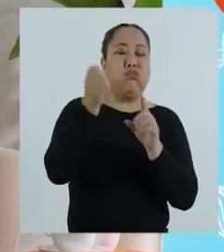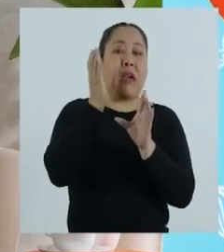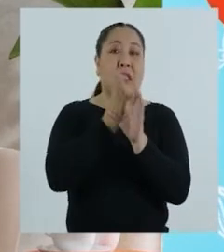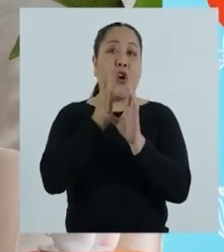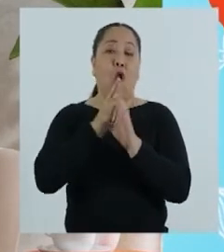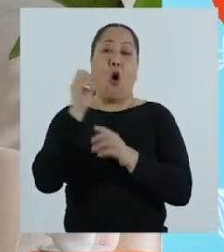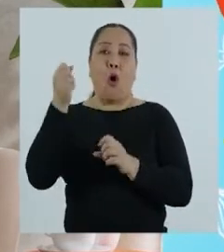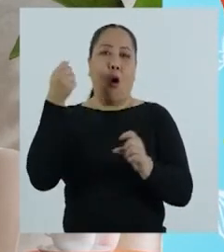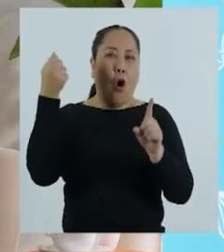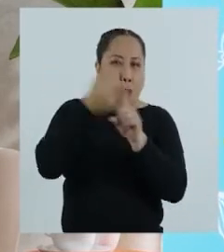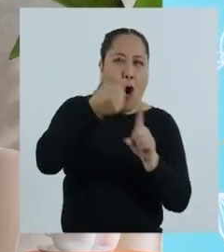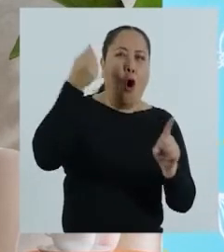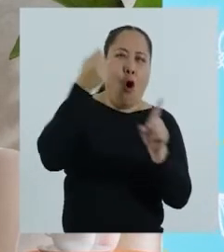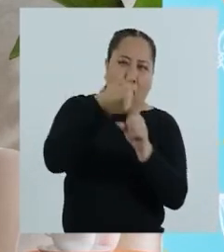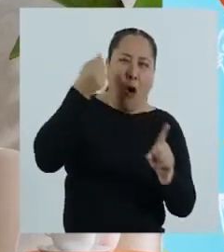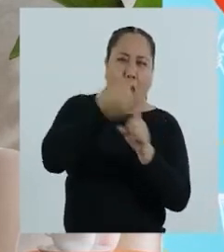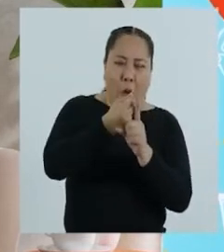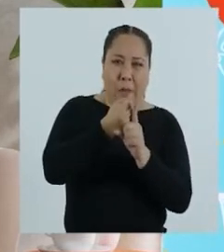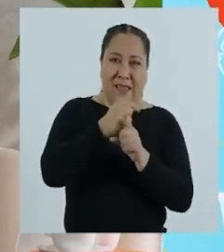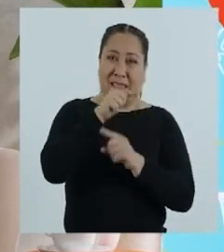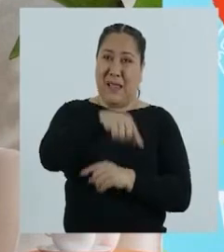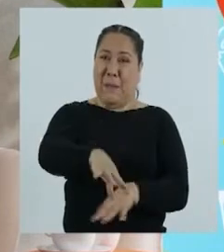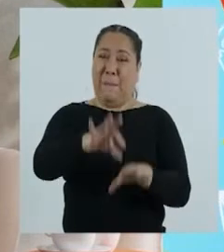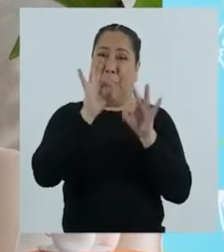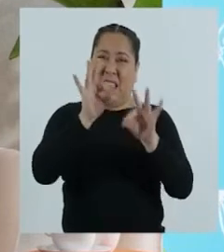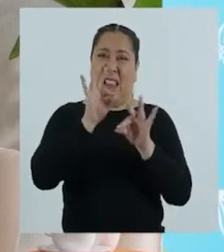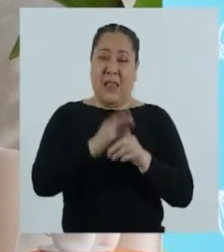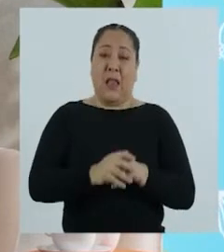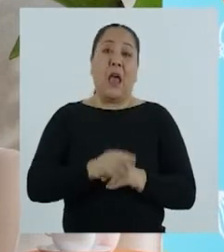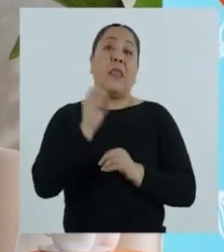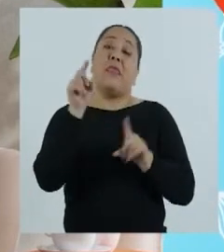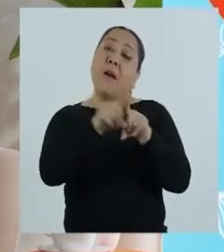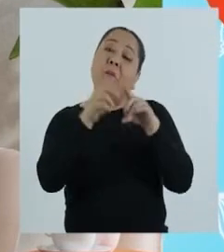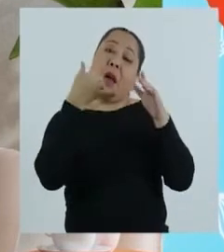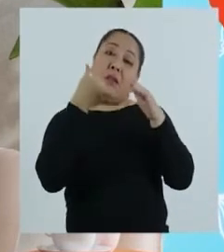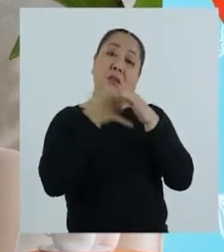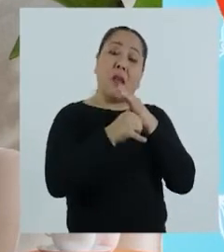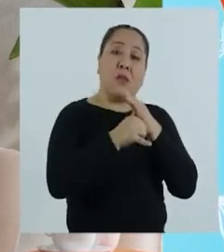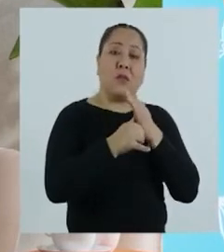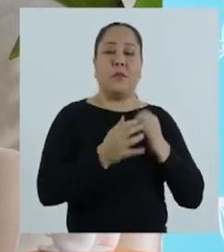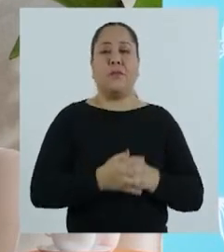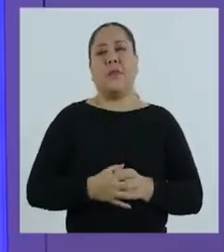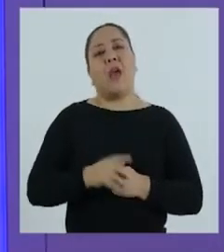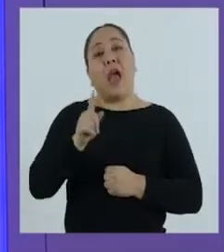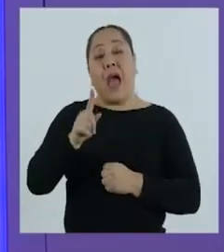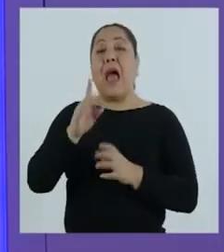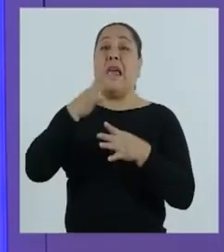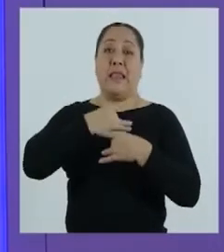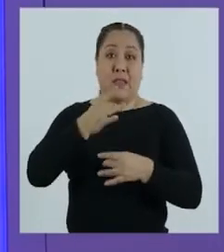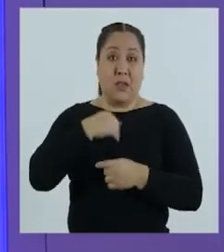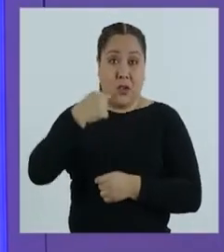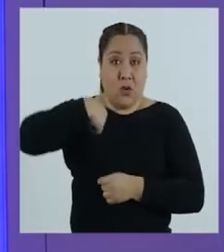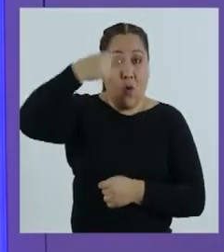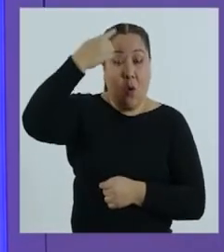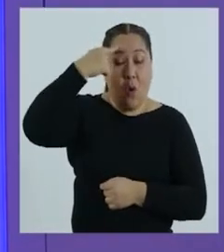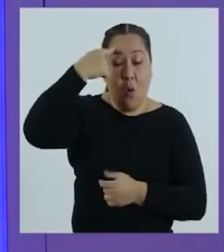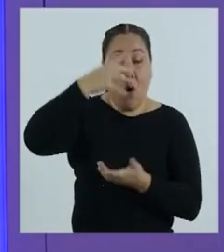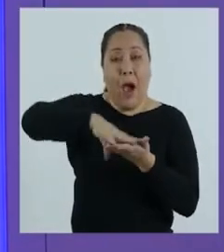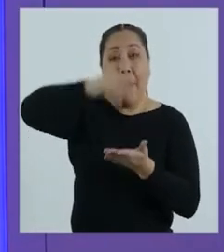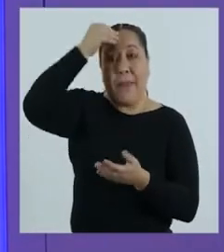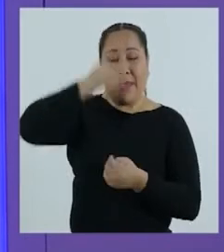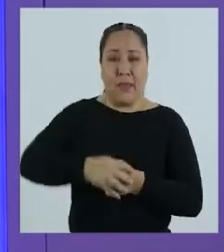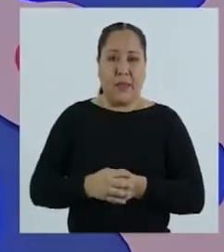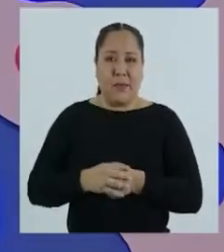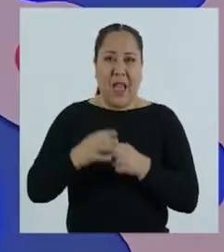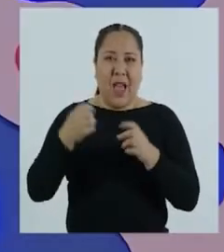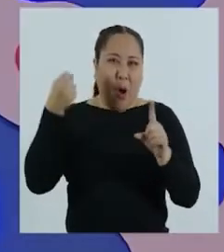violencia psicológica y física, que puede llegar a extremos como el abuso sexual. Y hay algo interesante que aprendí hace